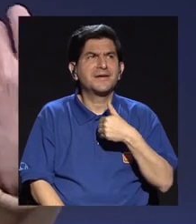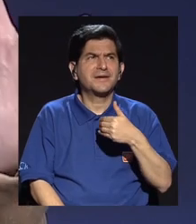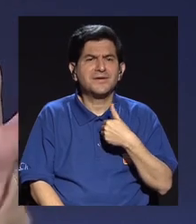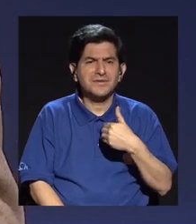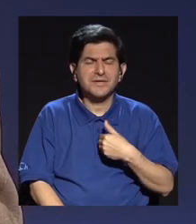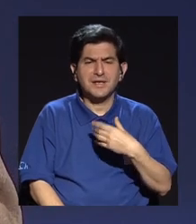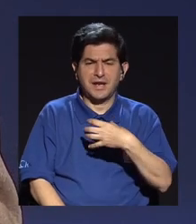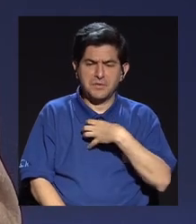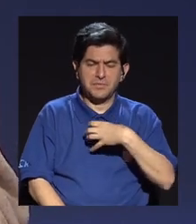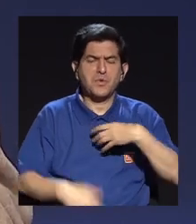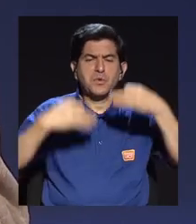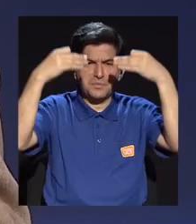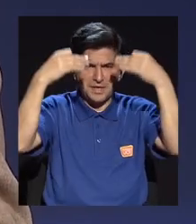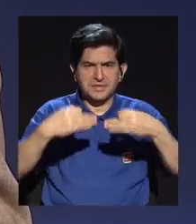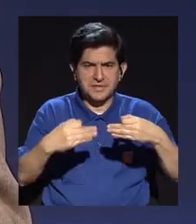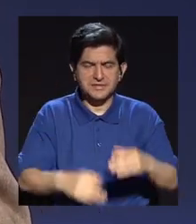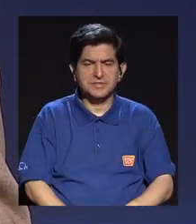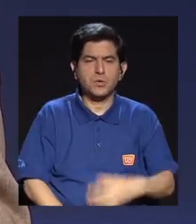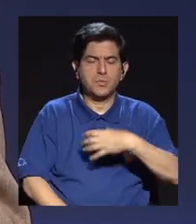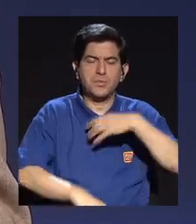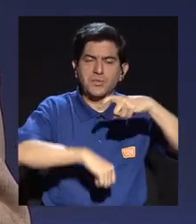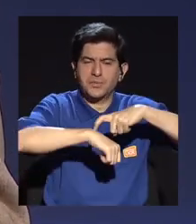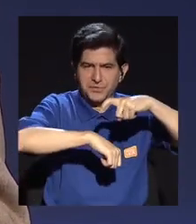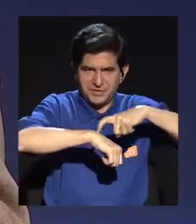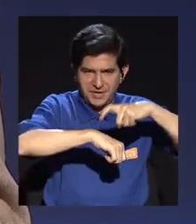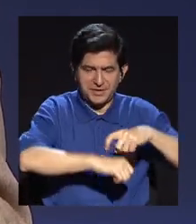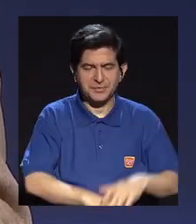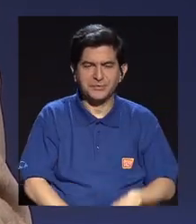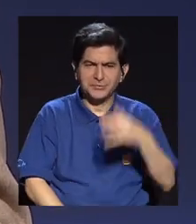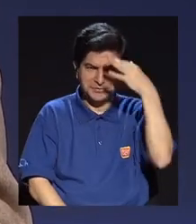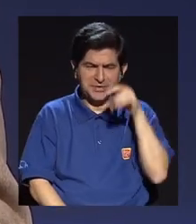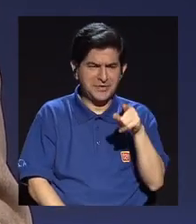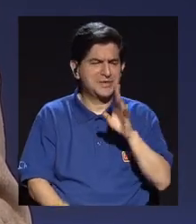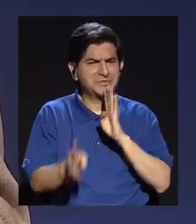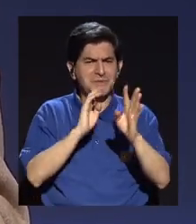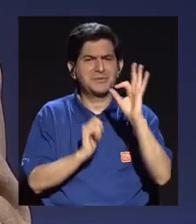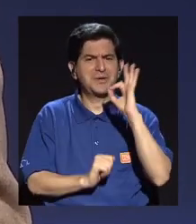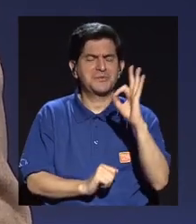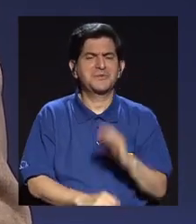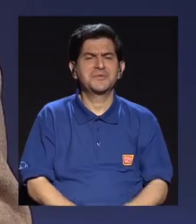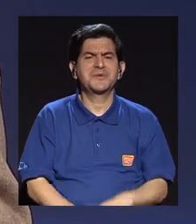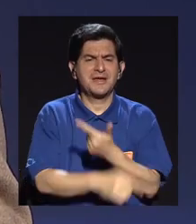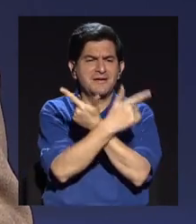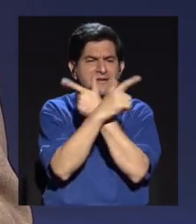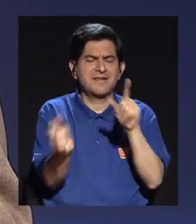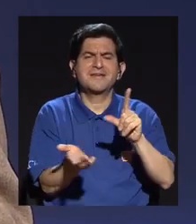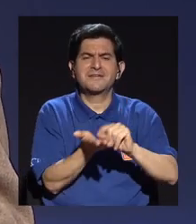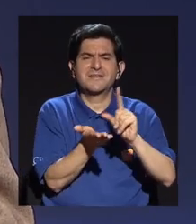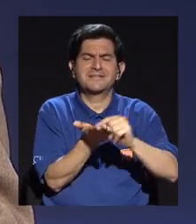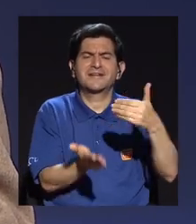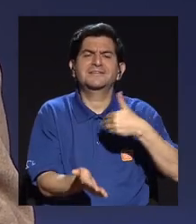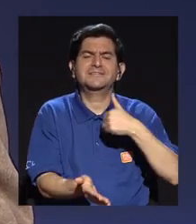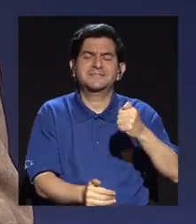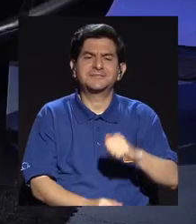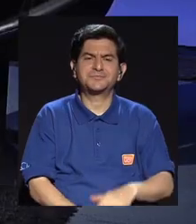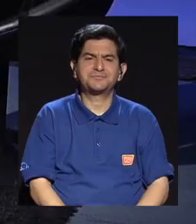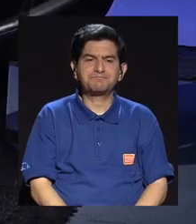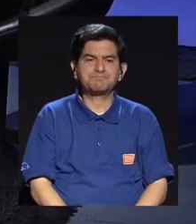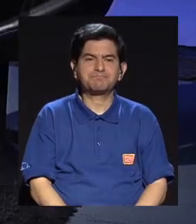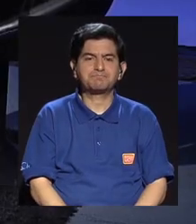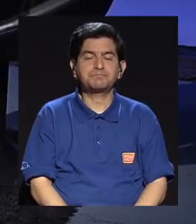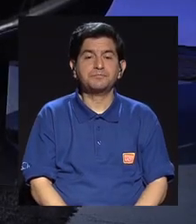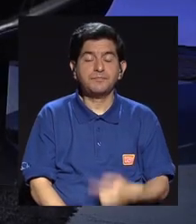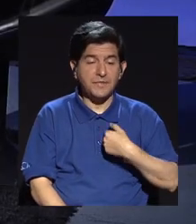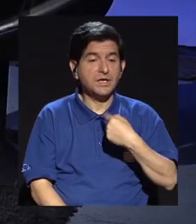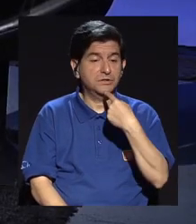nuestras propias decisiones en nuestros propios tiempos y eso yo creo que habla muy bien de la libertad editorial que tenemos. Sí, a